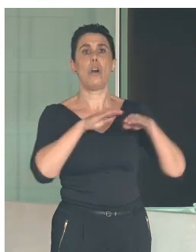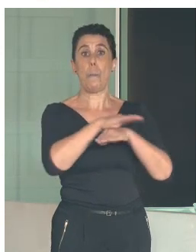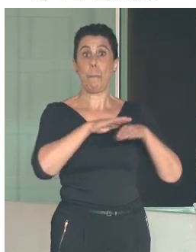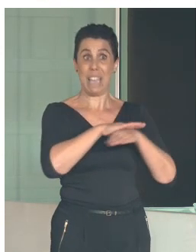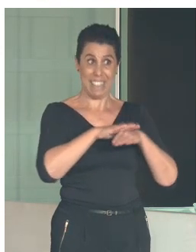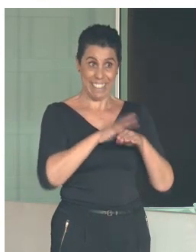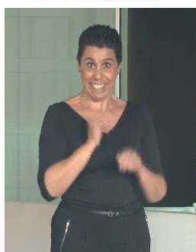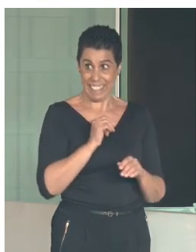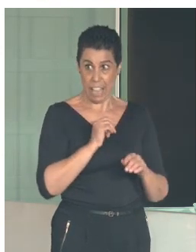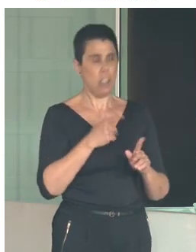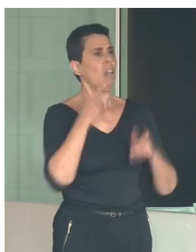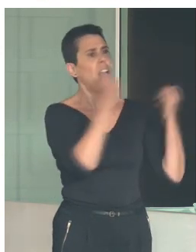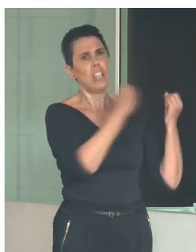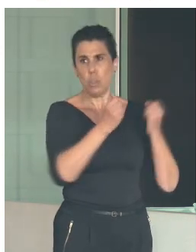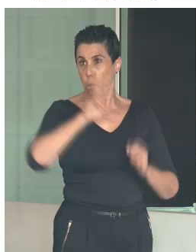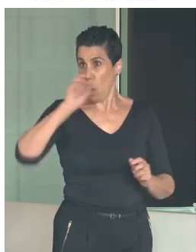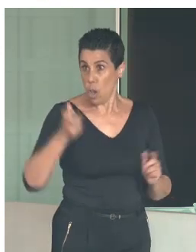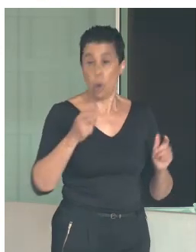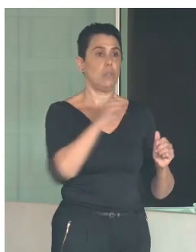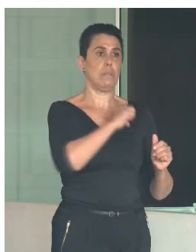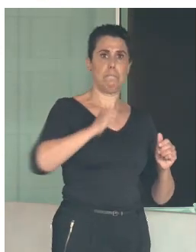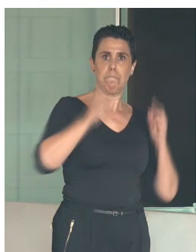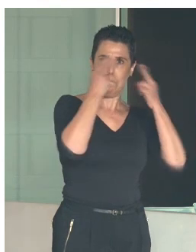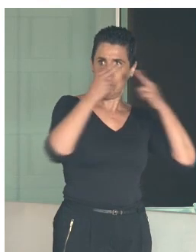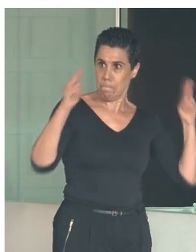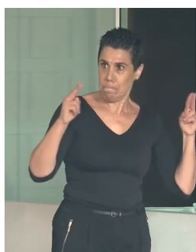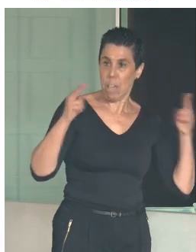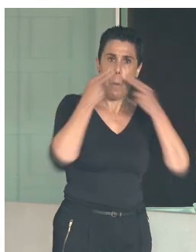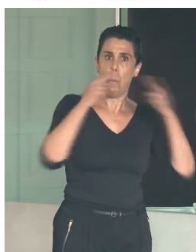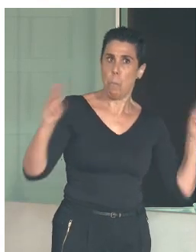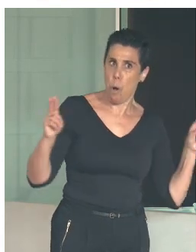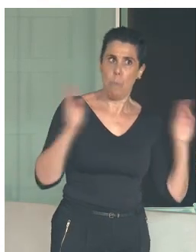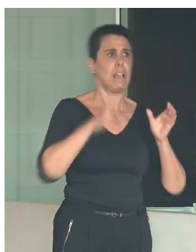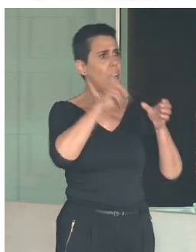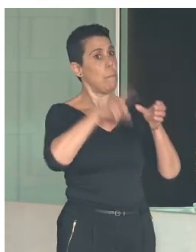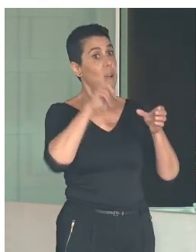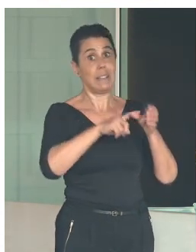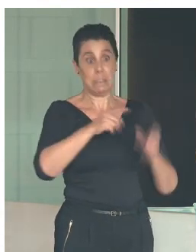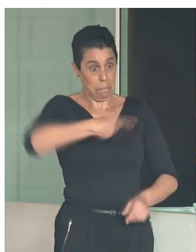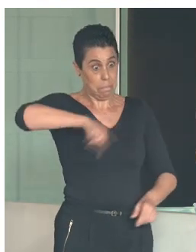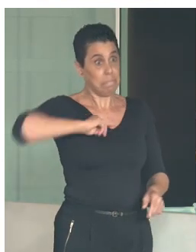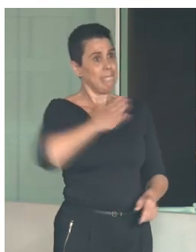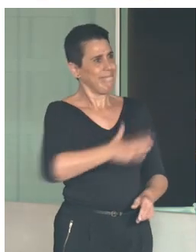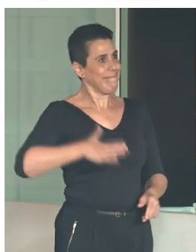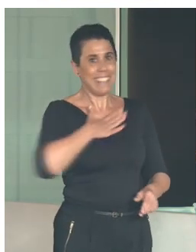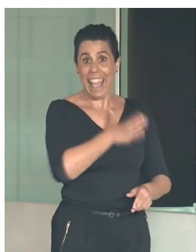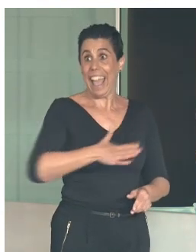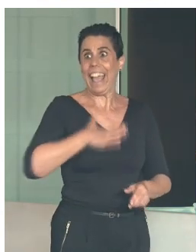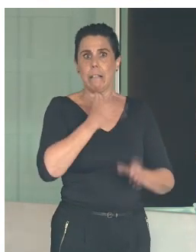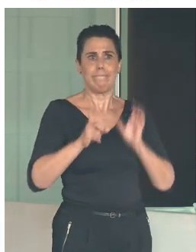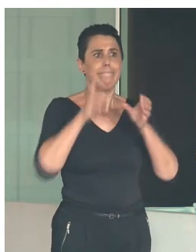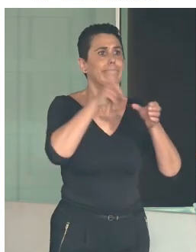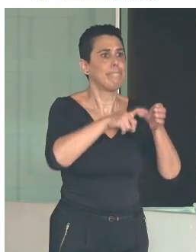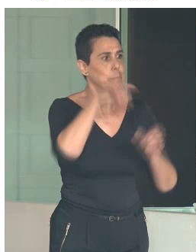instituciones públicas, y estamos encantados en poder poner nuestro pequeño granito de arena en este